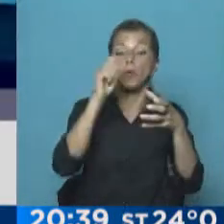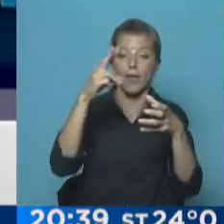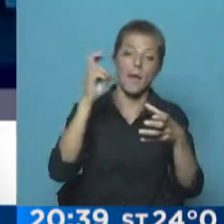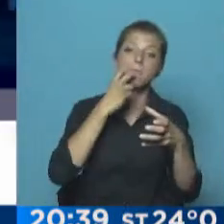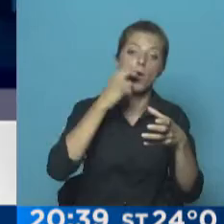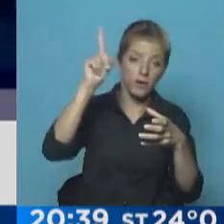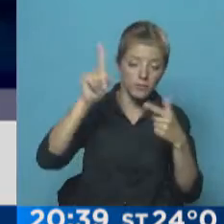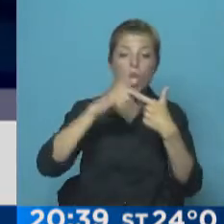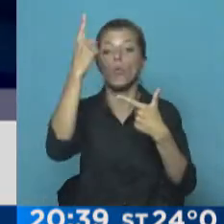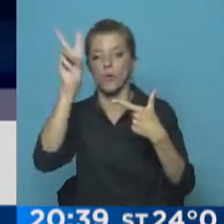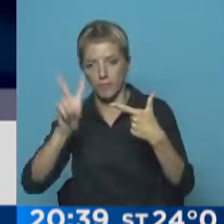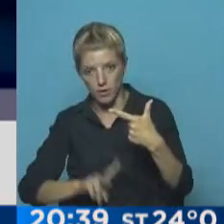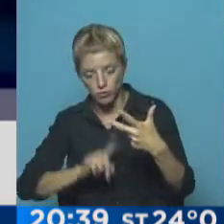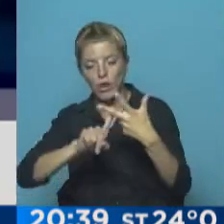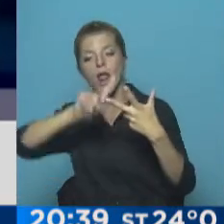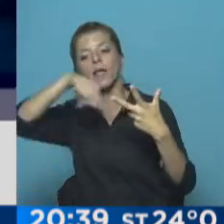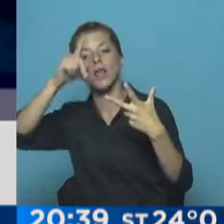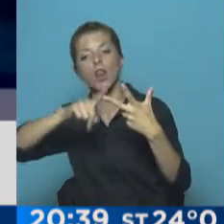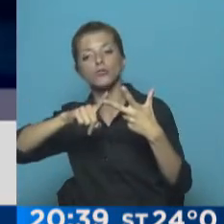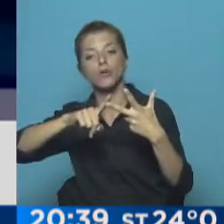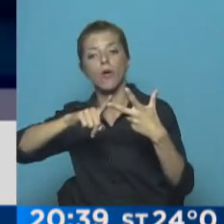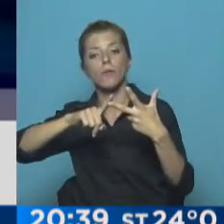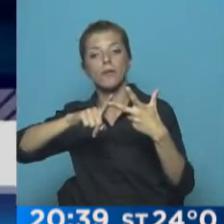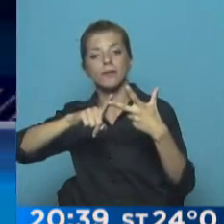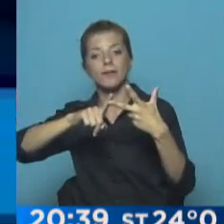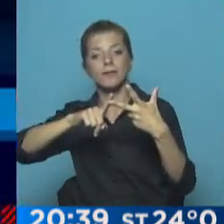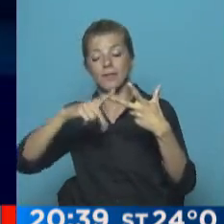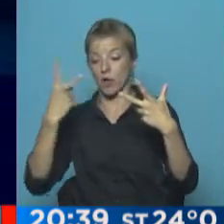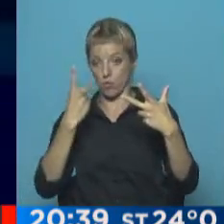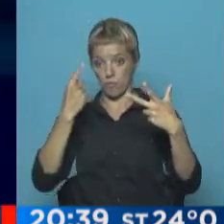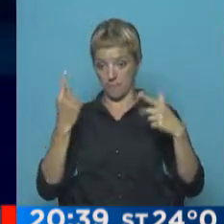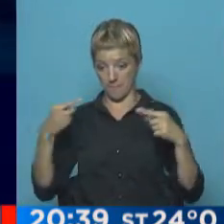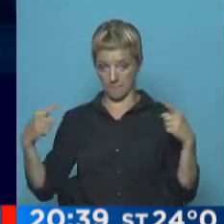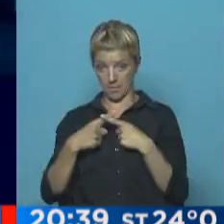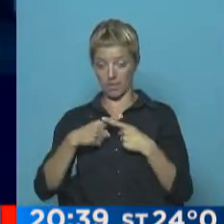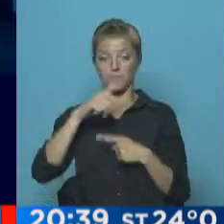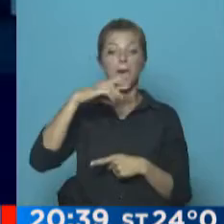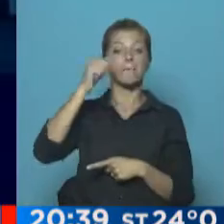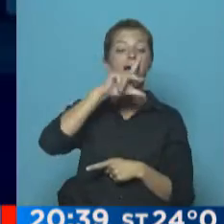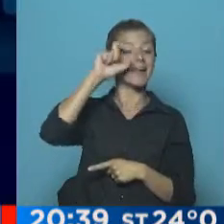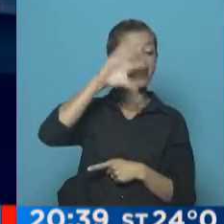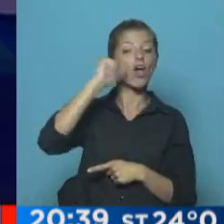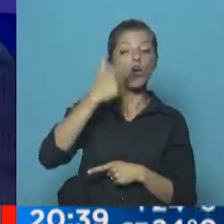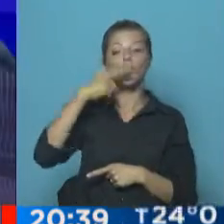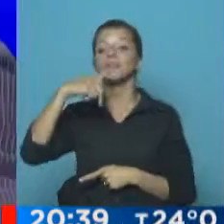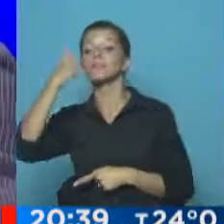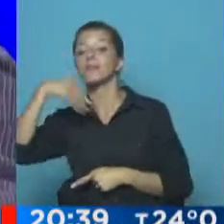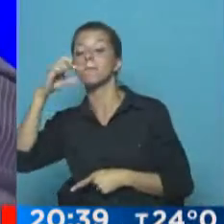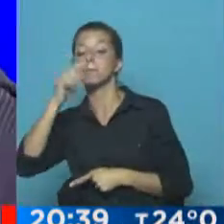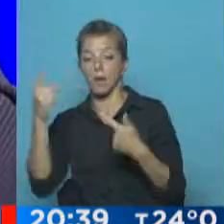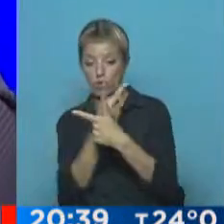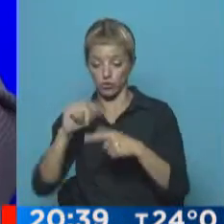Trujillano de Venezuela y el ganador del encuentro entre César Vallejo y San Pablo